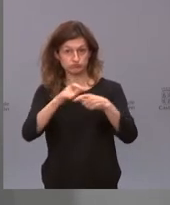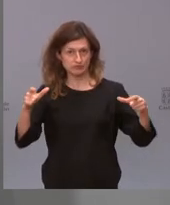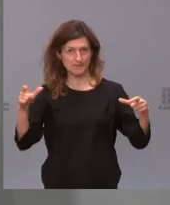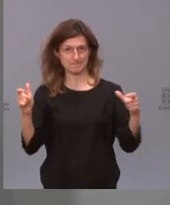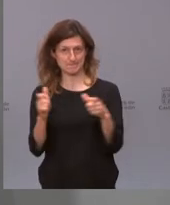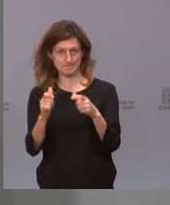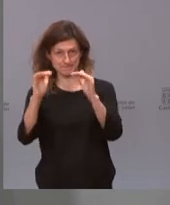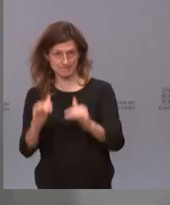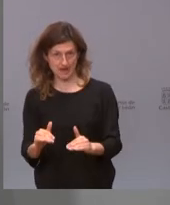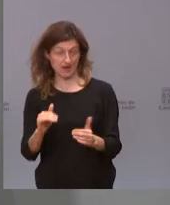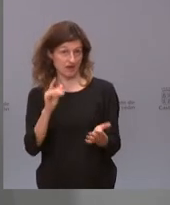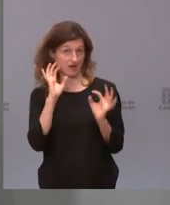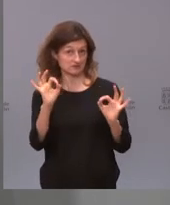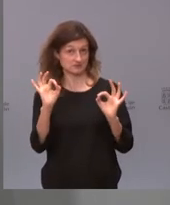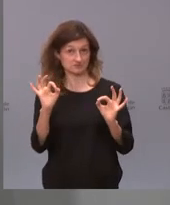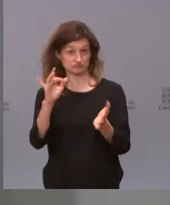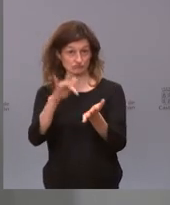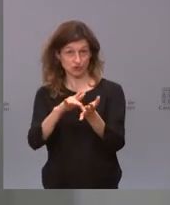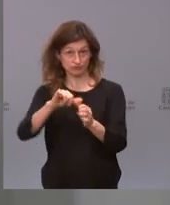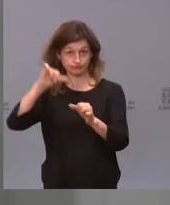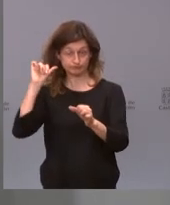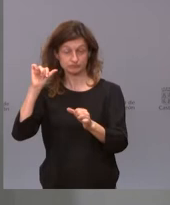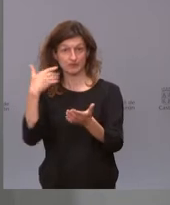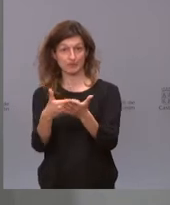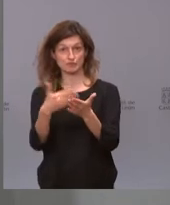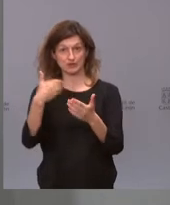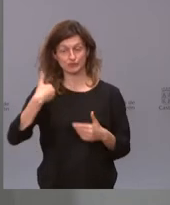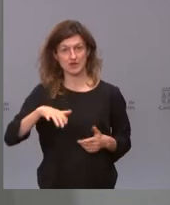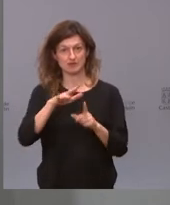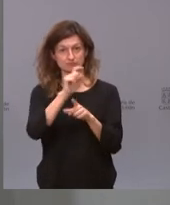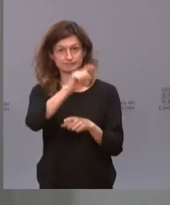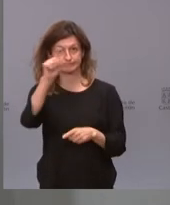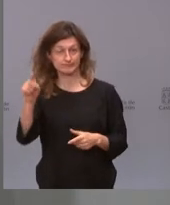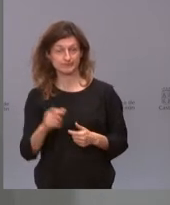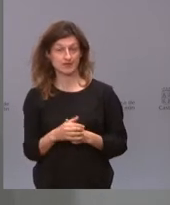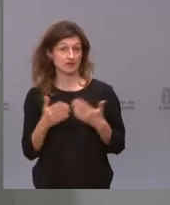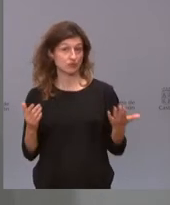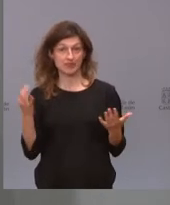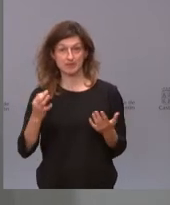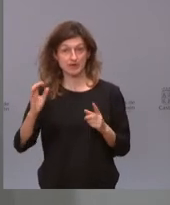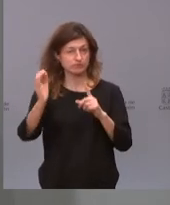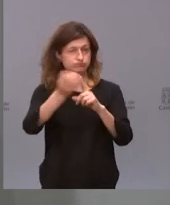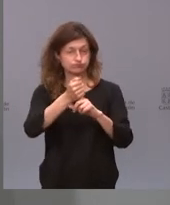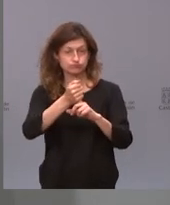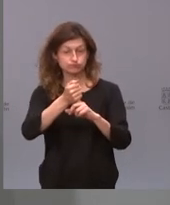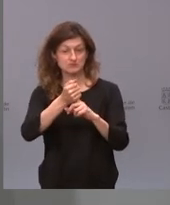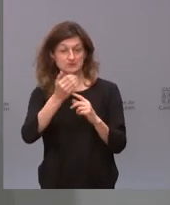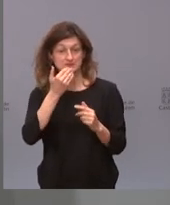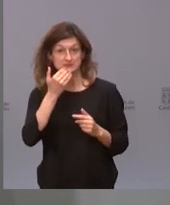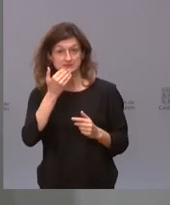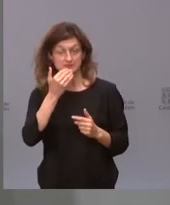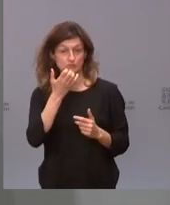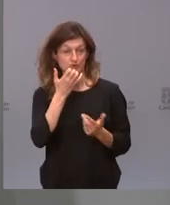así y yo creo que eso está demostrado en muchos sitios. Y lo que tenemos que conseguir es cuando se